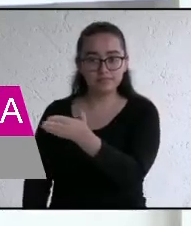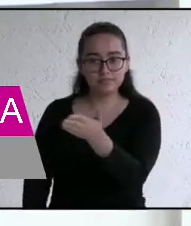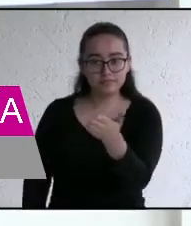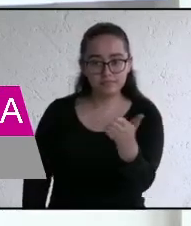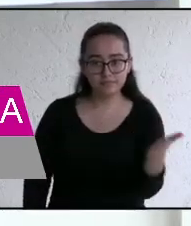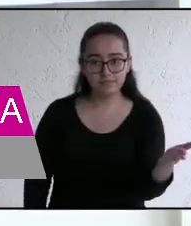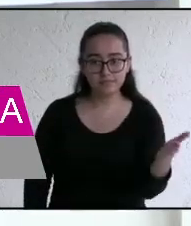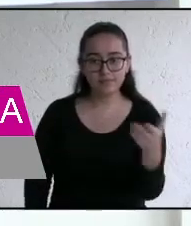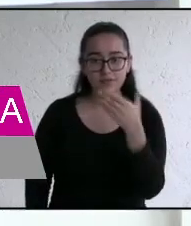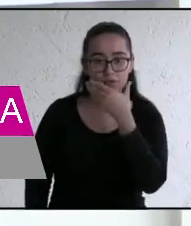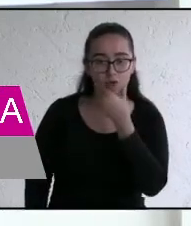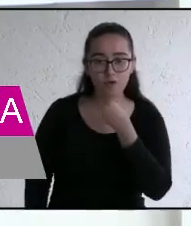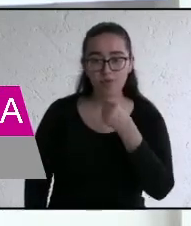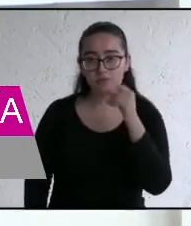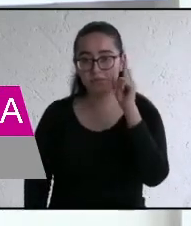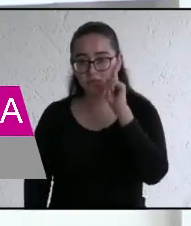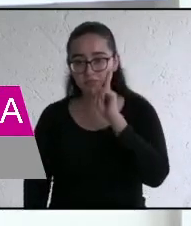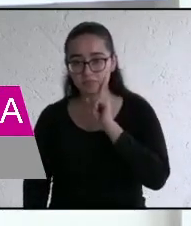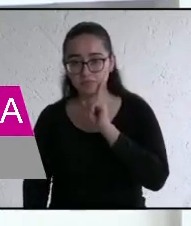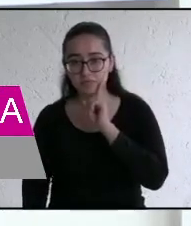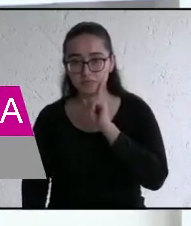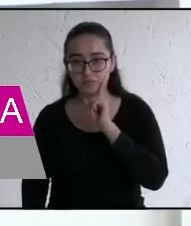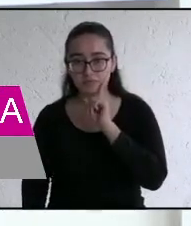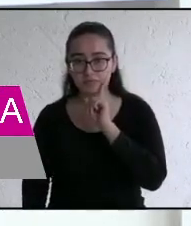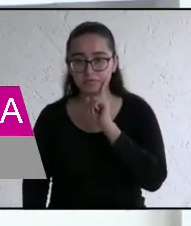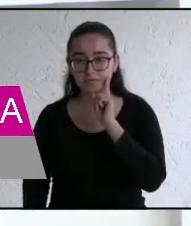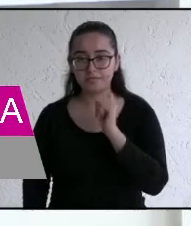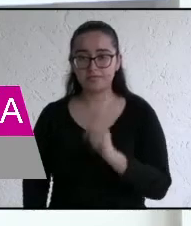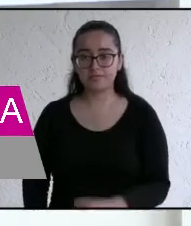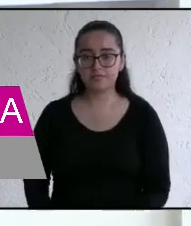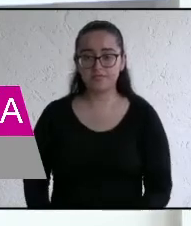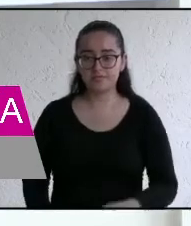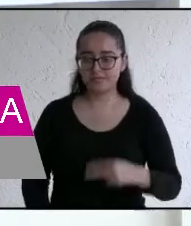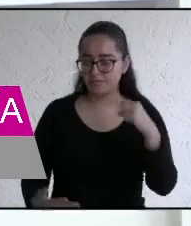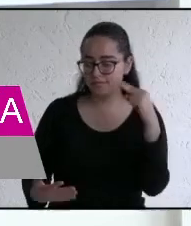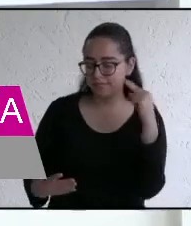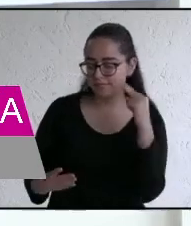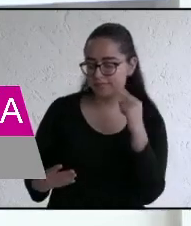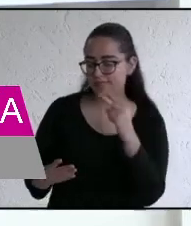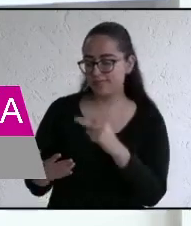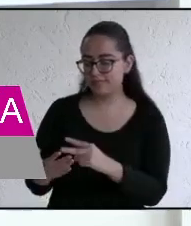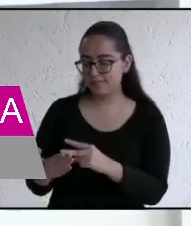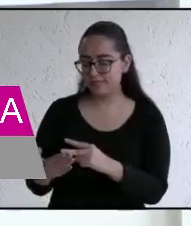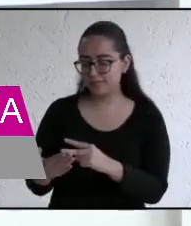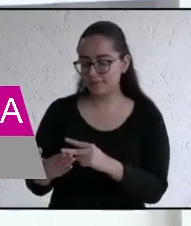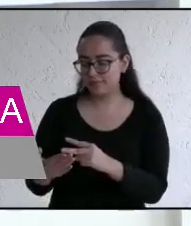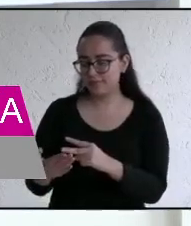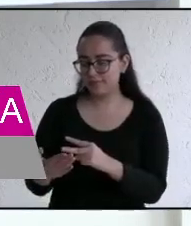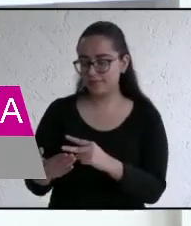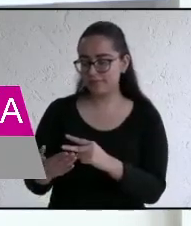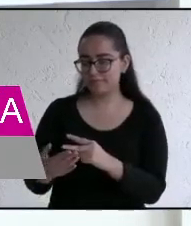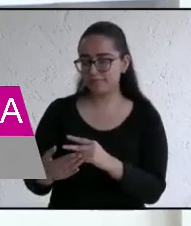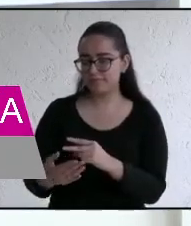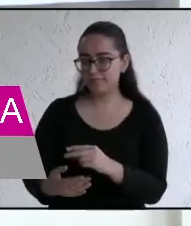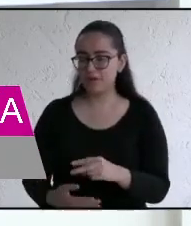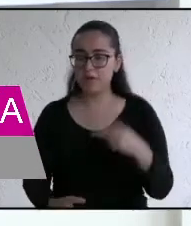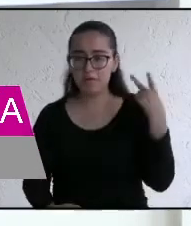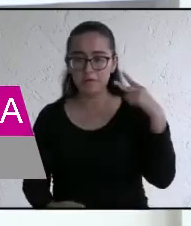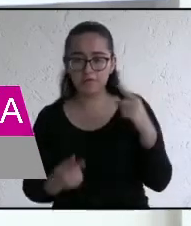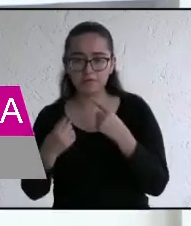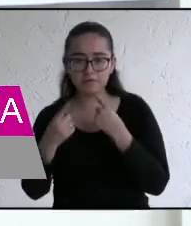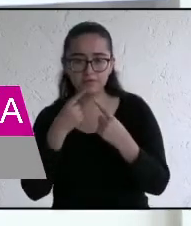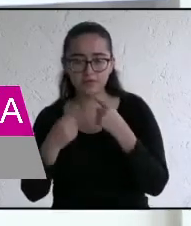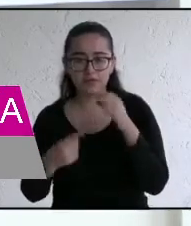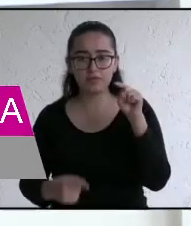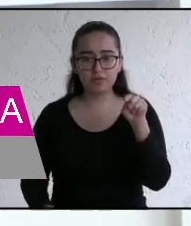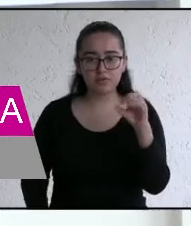las diferentes plataformas del Ople, como la página veracruzdebate.org,